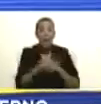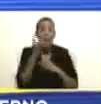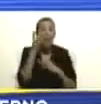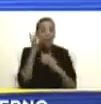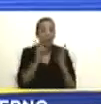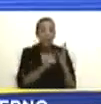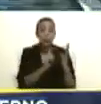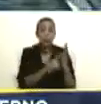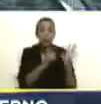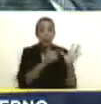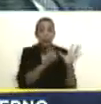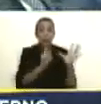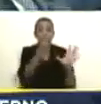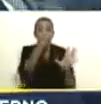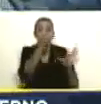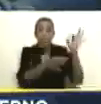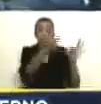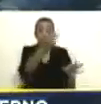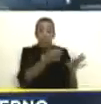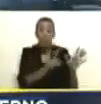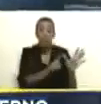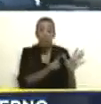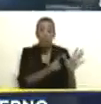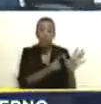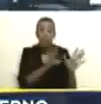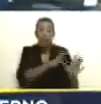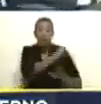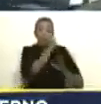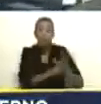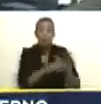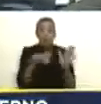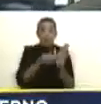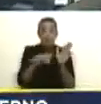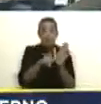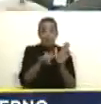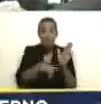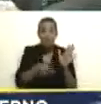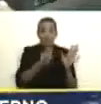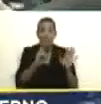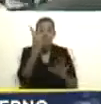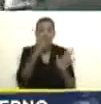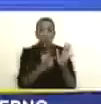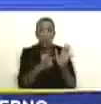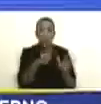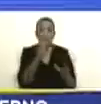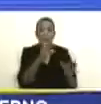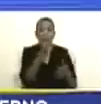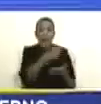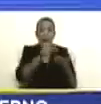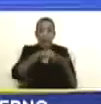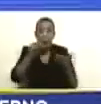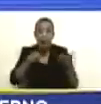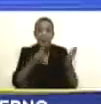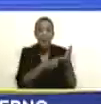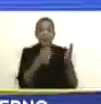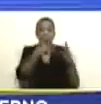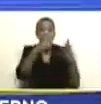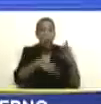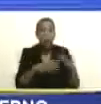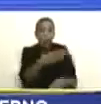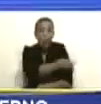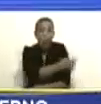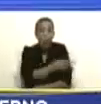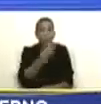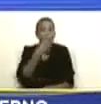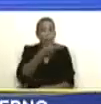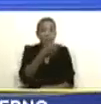Partido Primero Venezuela Fuerza Vecinal Partido Lápiz entre otros partidos